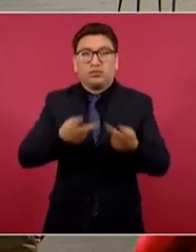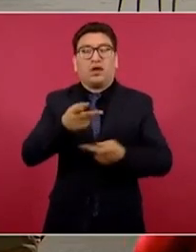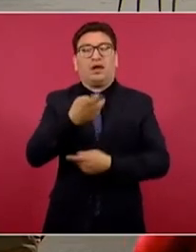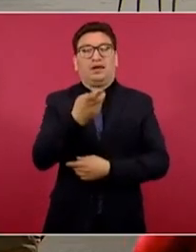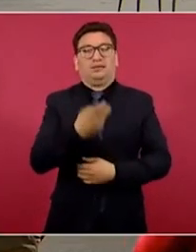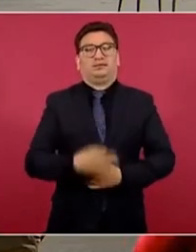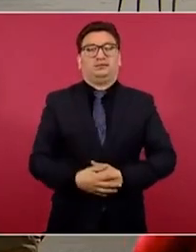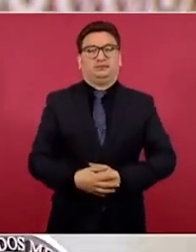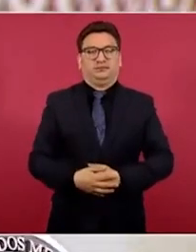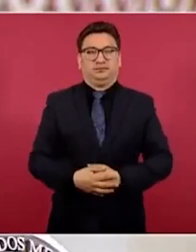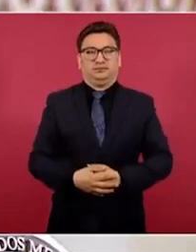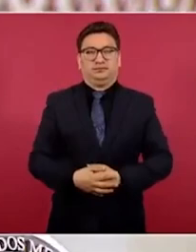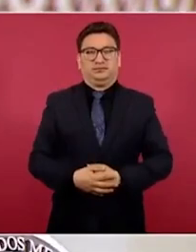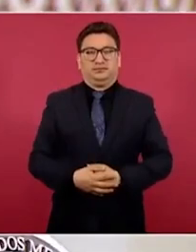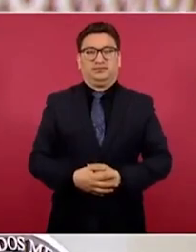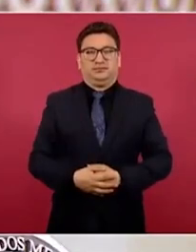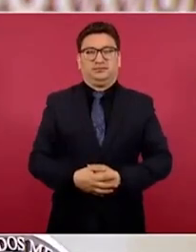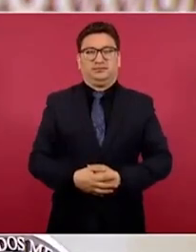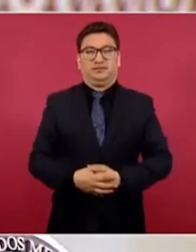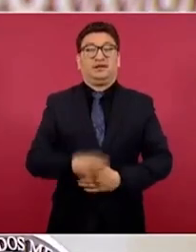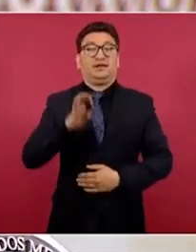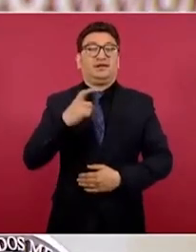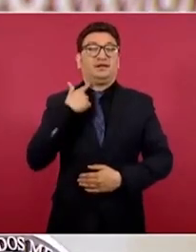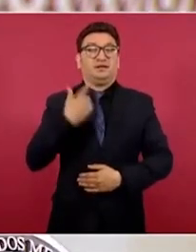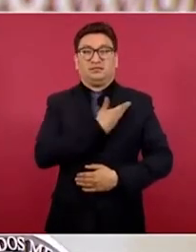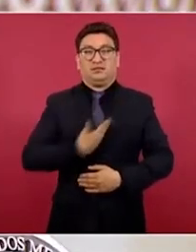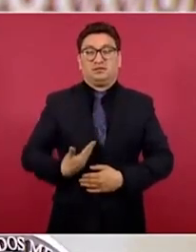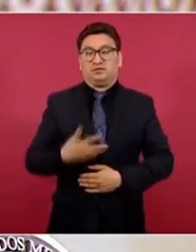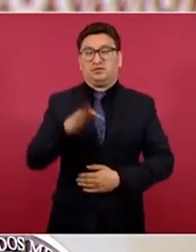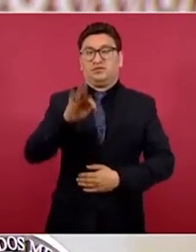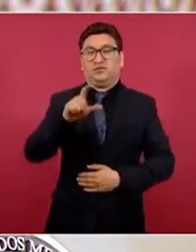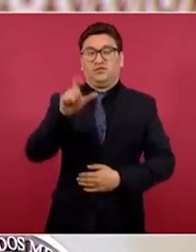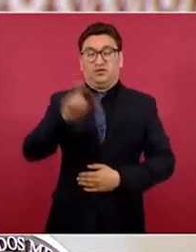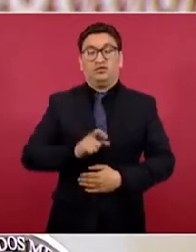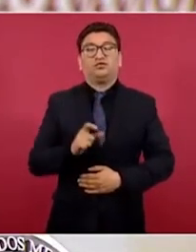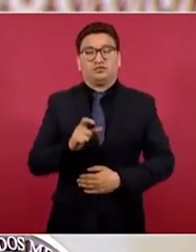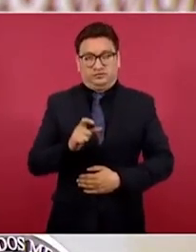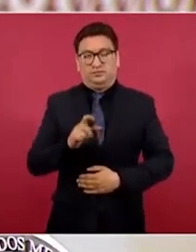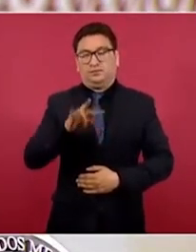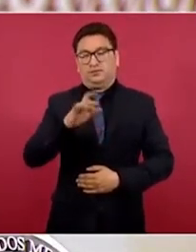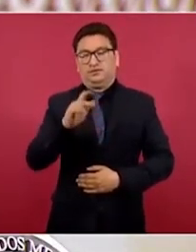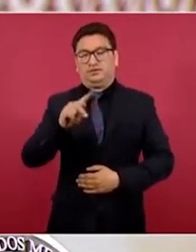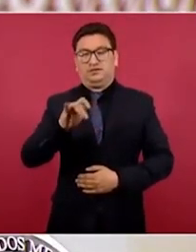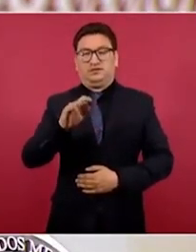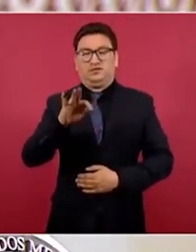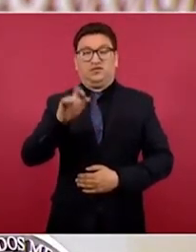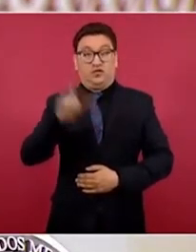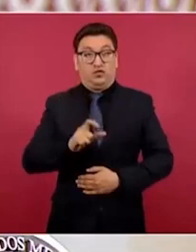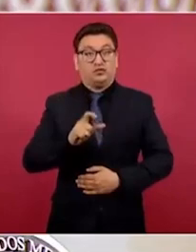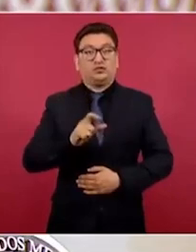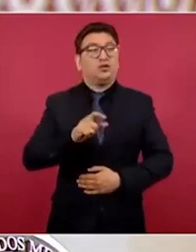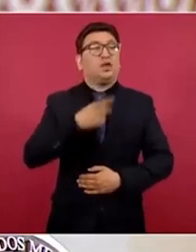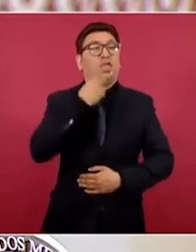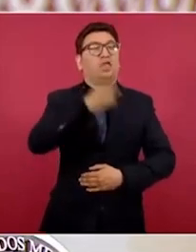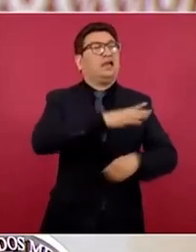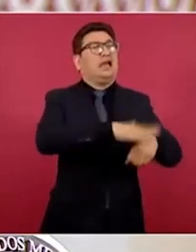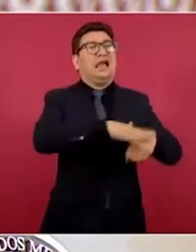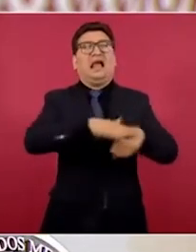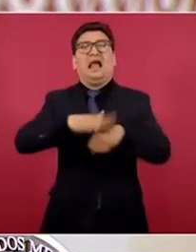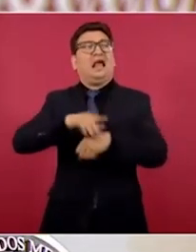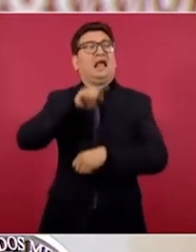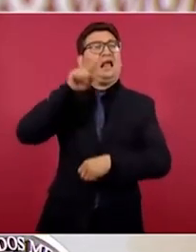No le bastó al expresidente Vicente Fox Quesada llamar a no votar en la